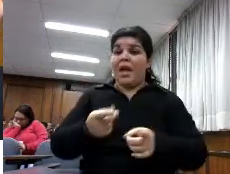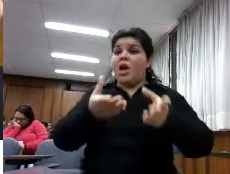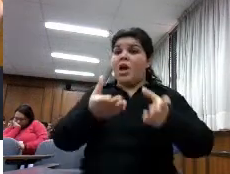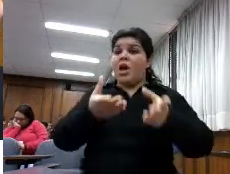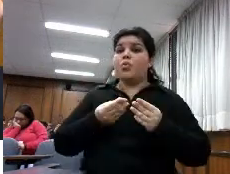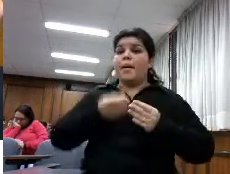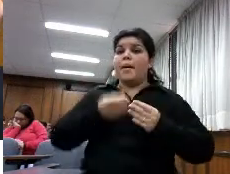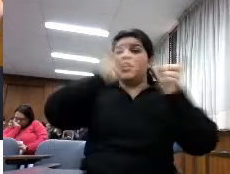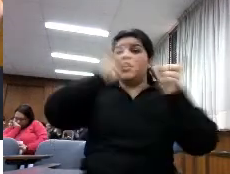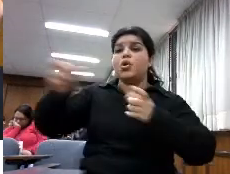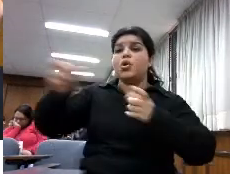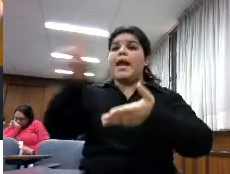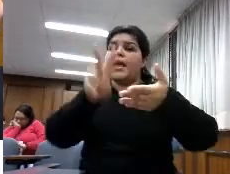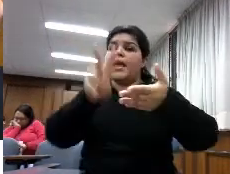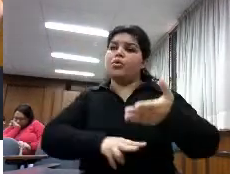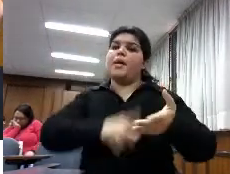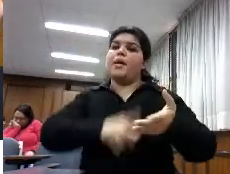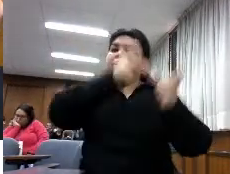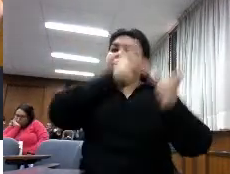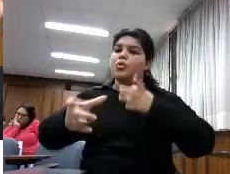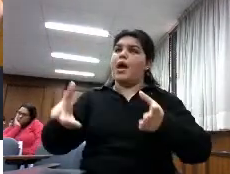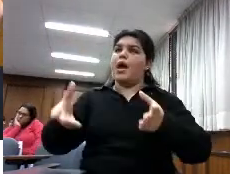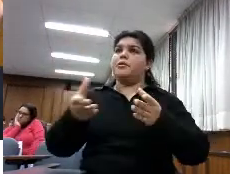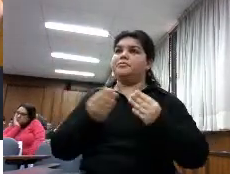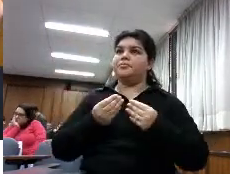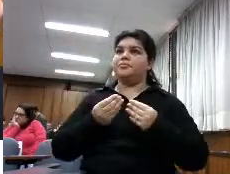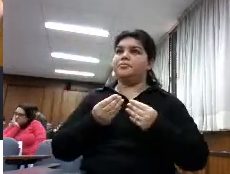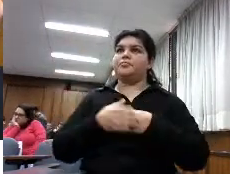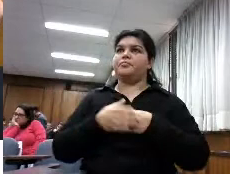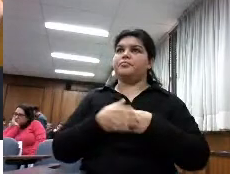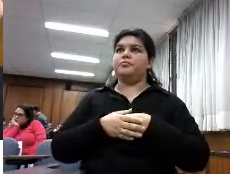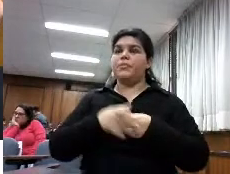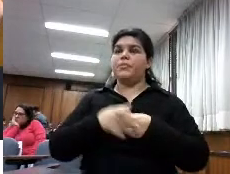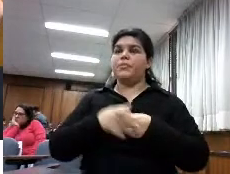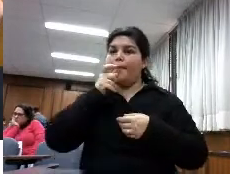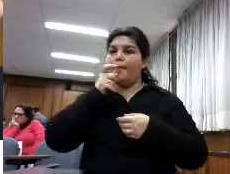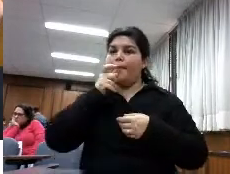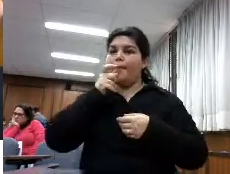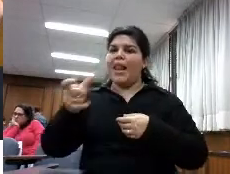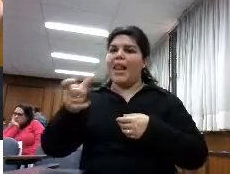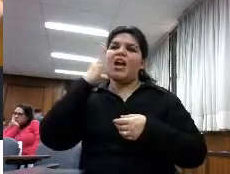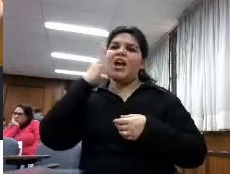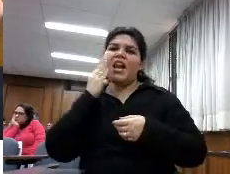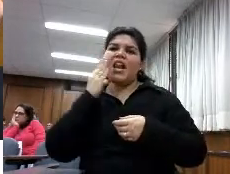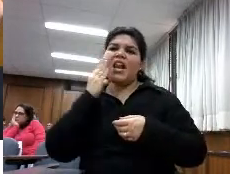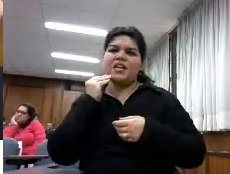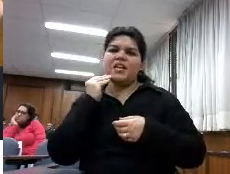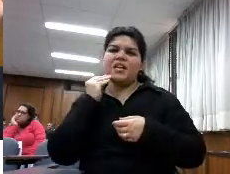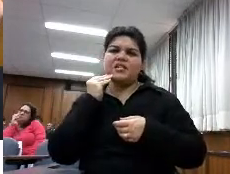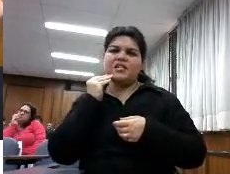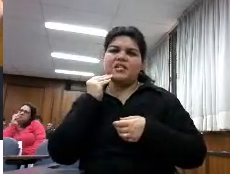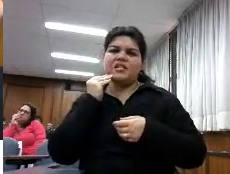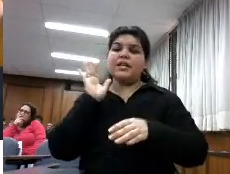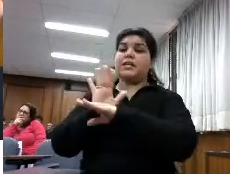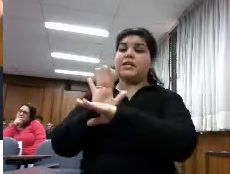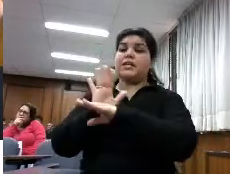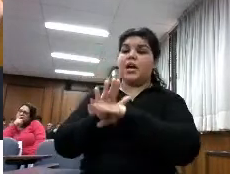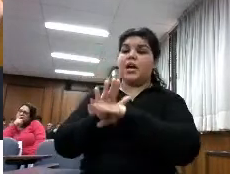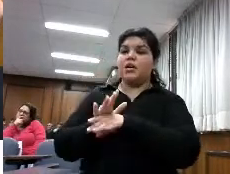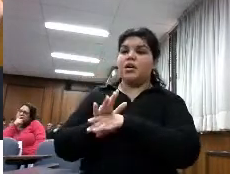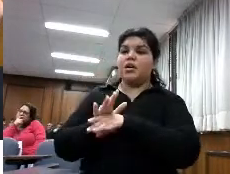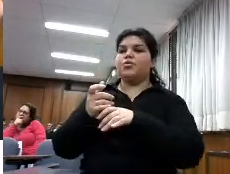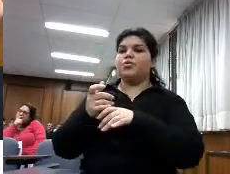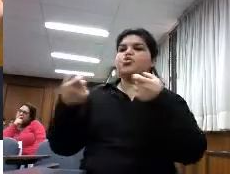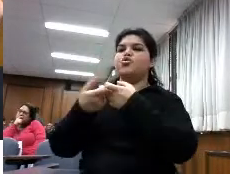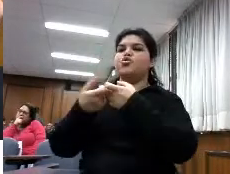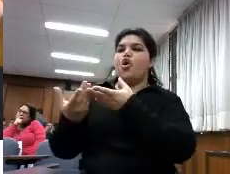colaboradores hay una palabra en inglés que se llama scapeholder que quiere decir socio colaborador que lo define muy bien